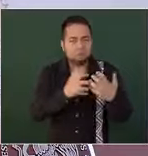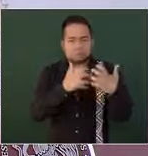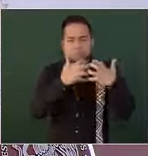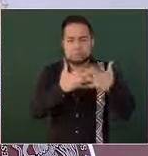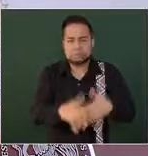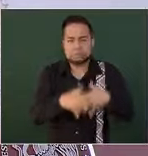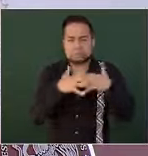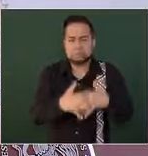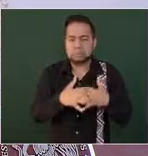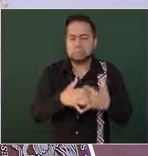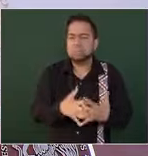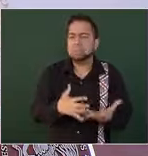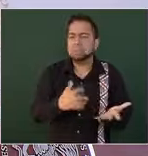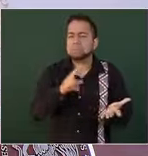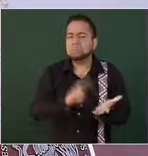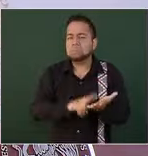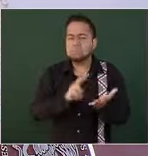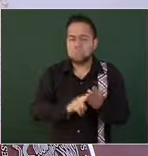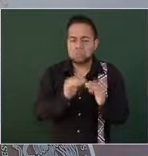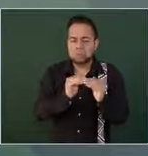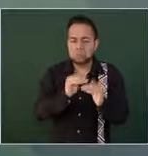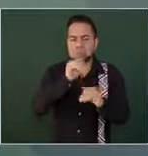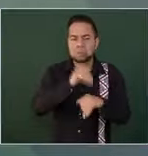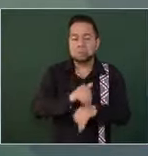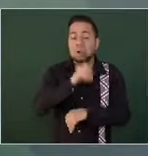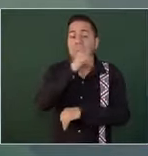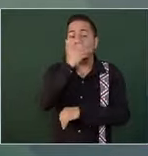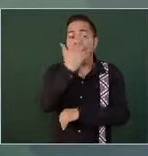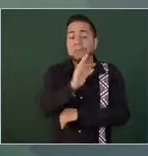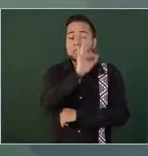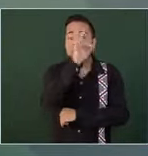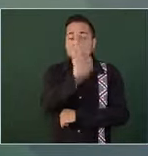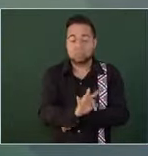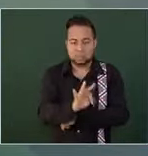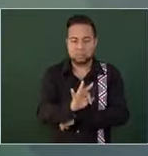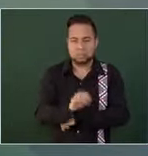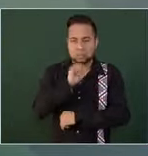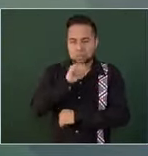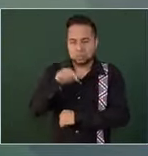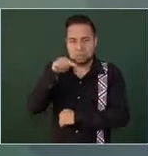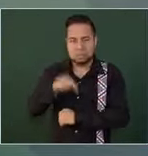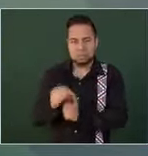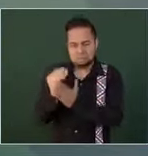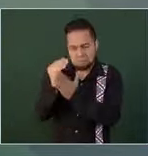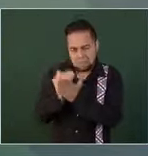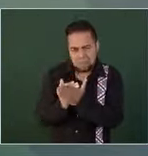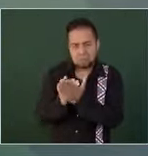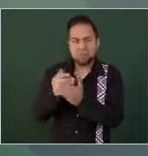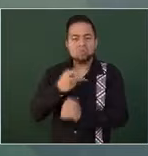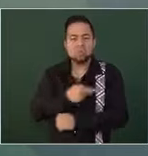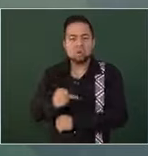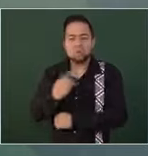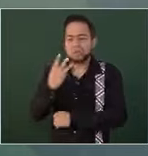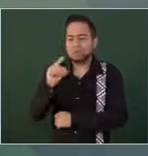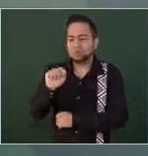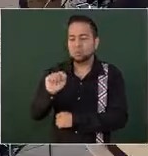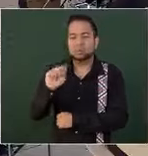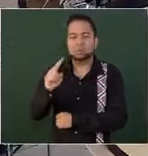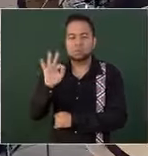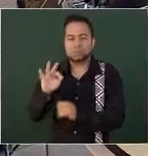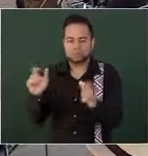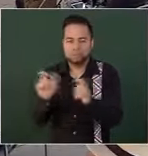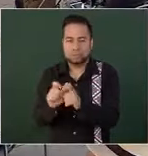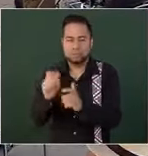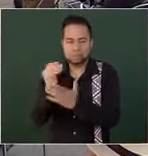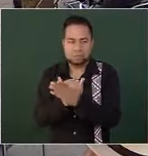por arriba del 10 por ciento y se redujo la pobreza en un 3.2 por ciento. Esto